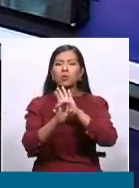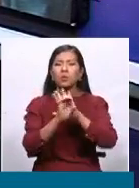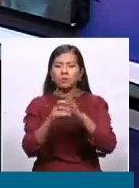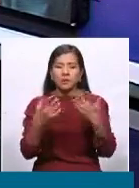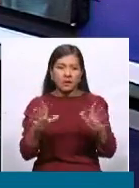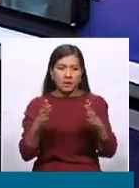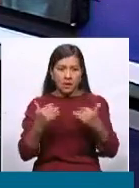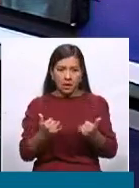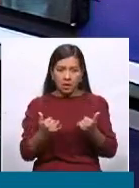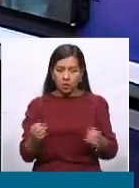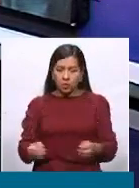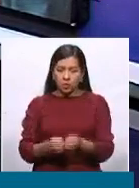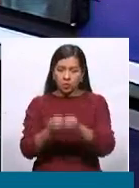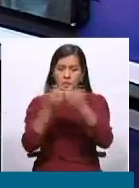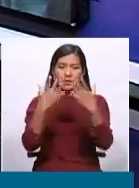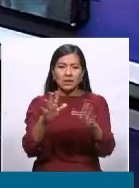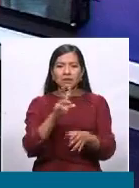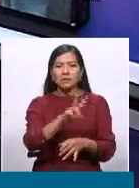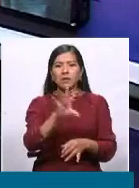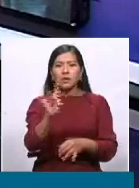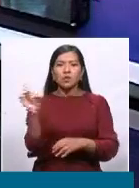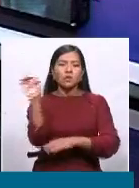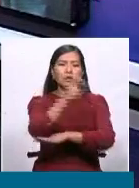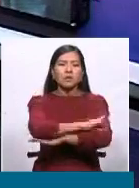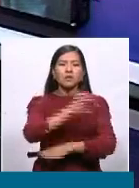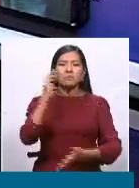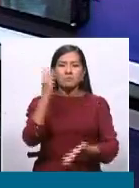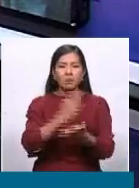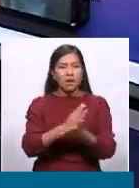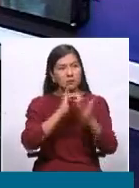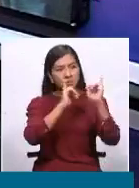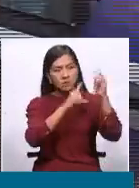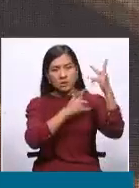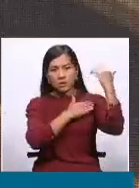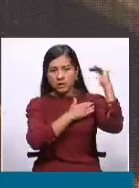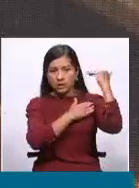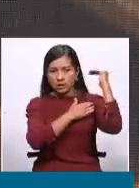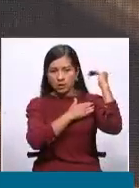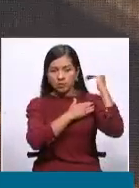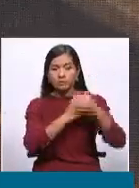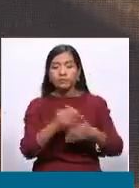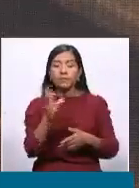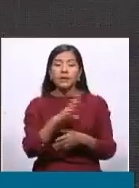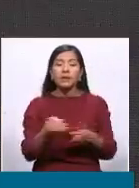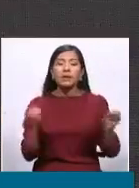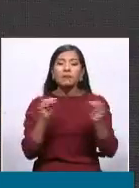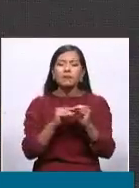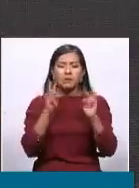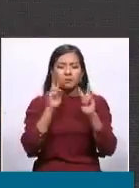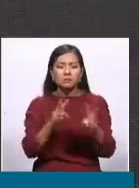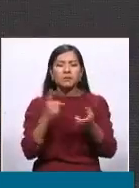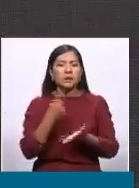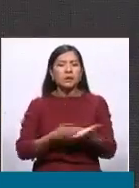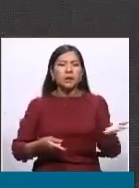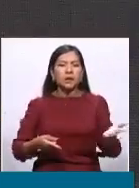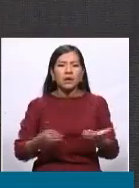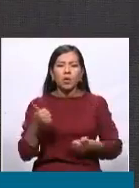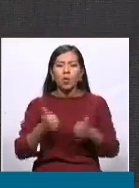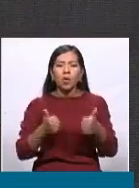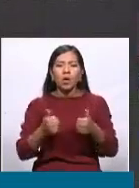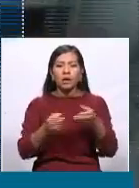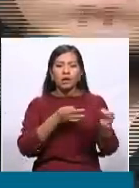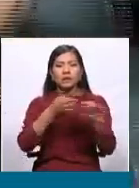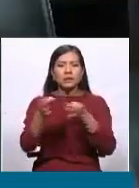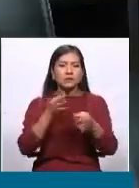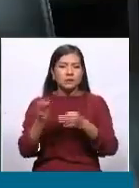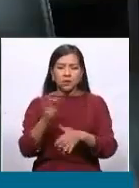momento ya se llevan 28 días de paro indefinido allá en Santa Cruz. Y al ver que la explicación que le han